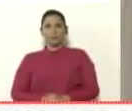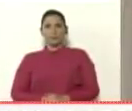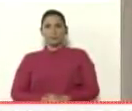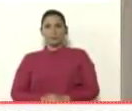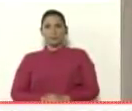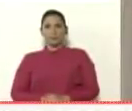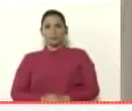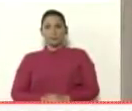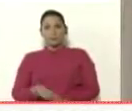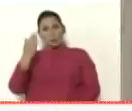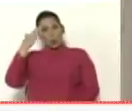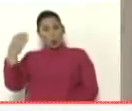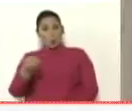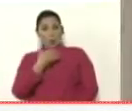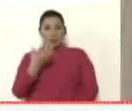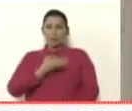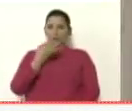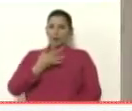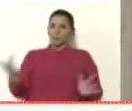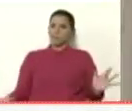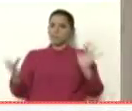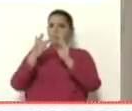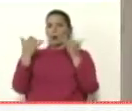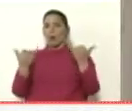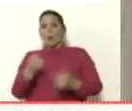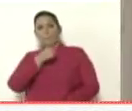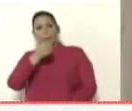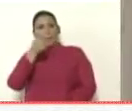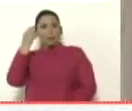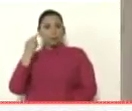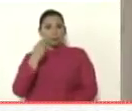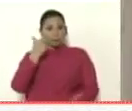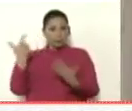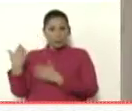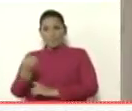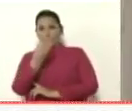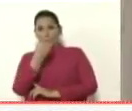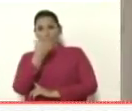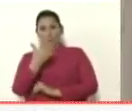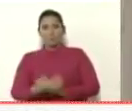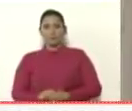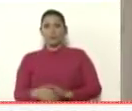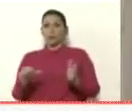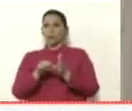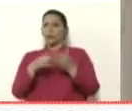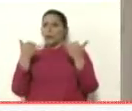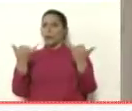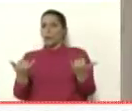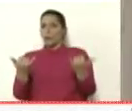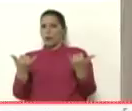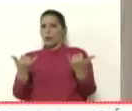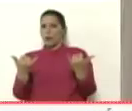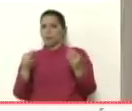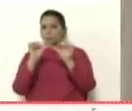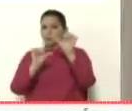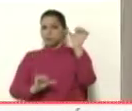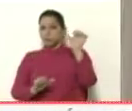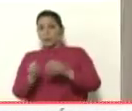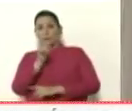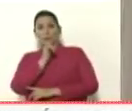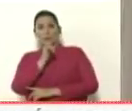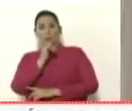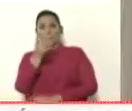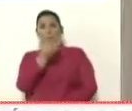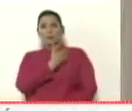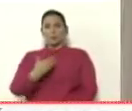Hola, buenas tardes, el contacto lo hacemos desde la sala de prensa Simón Bolívar del Palacio de Miraflores, donde a esta hora ofrece importantes declaraciones el